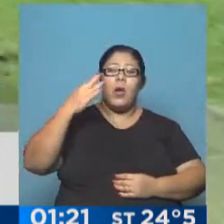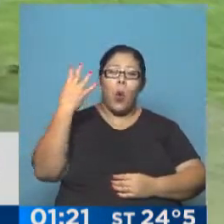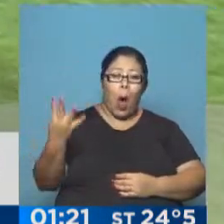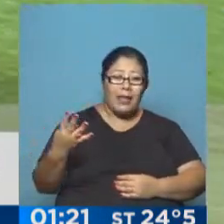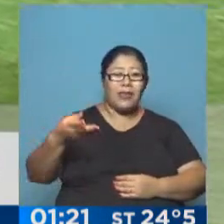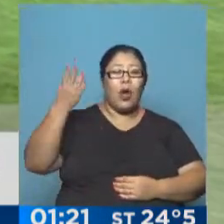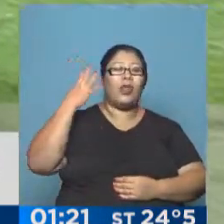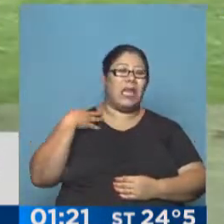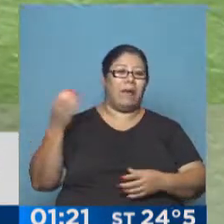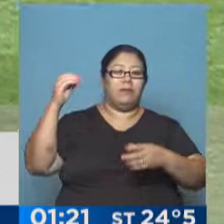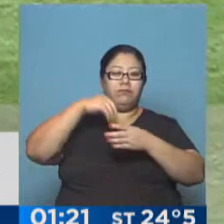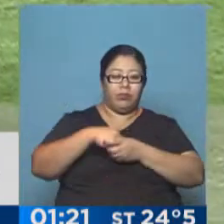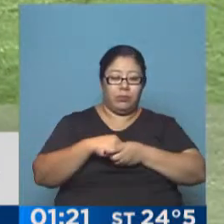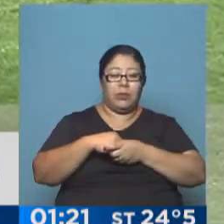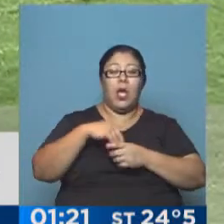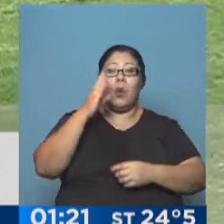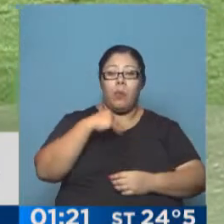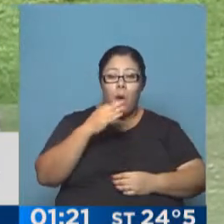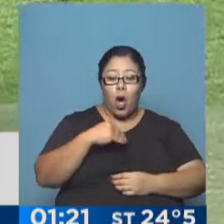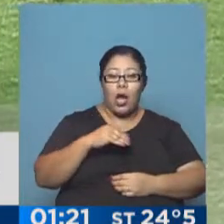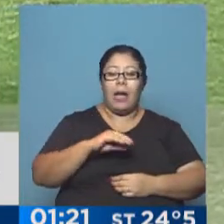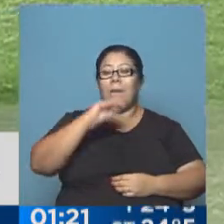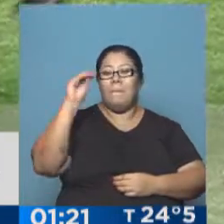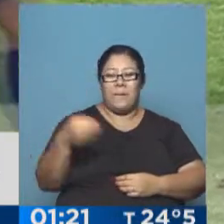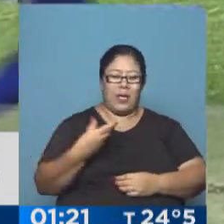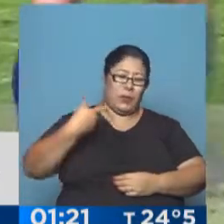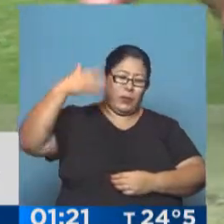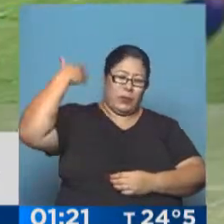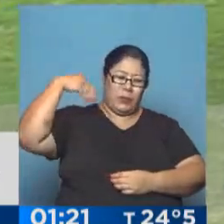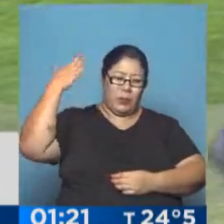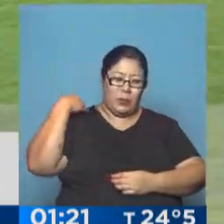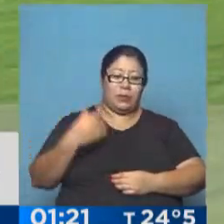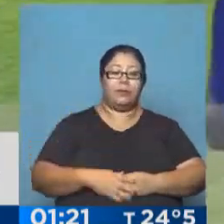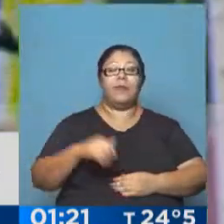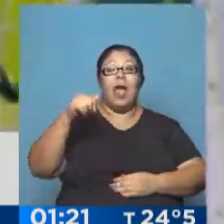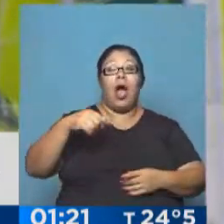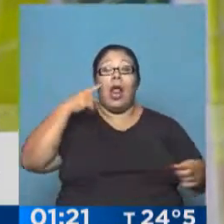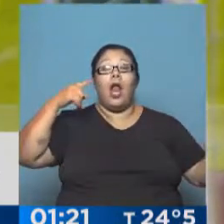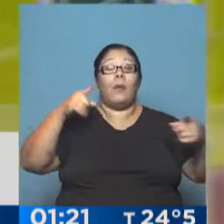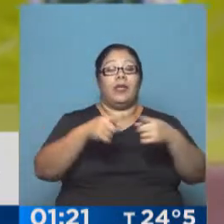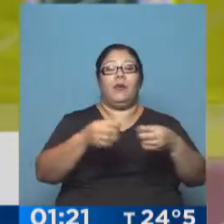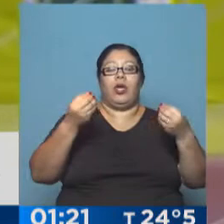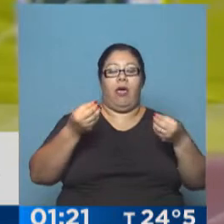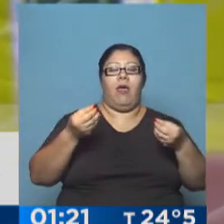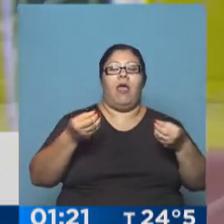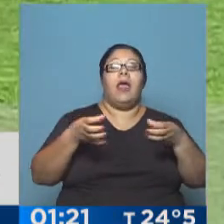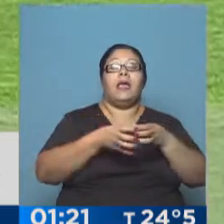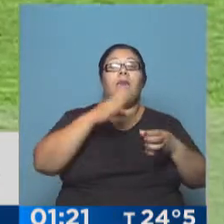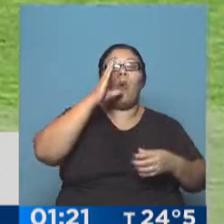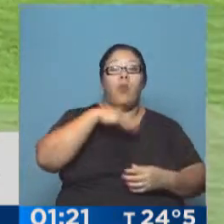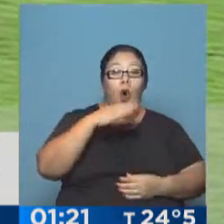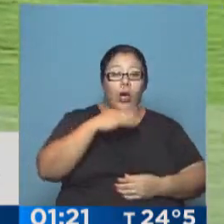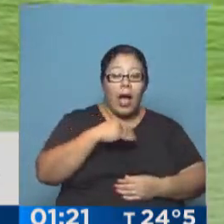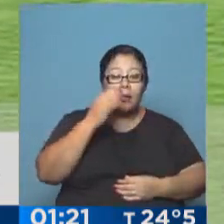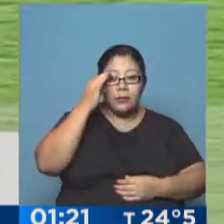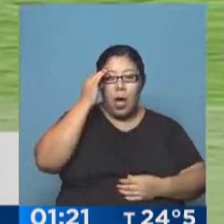Boca que finalizó con derrota frente a 11 caldas. Ese gran objetivo que tiene el conjunto Genaise que esta noche ha tenido piernas fuertes